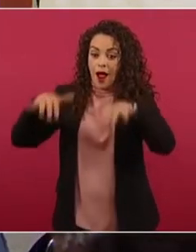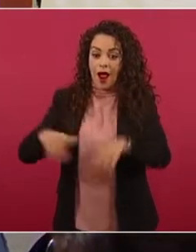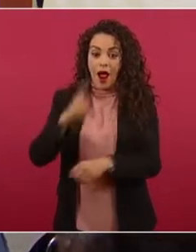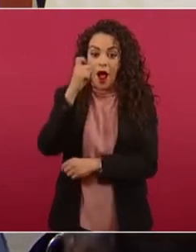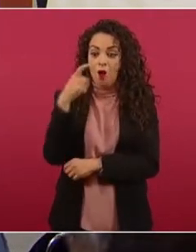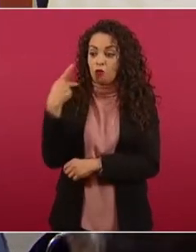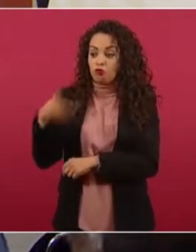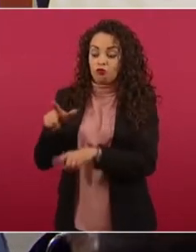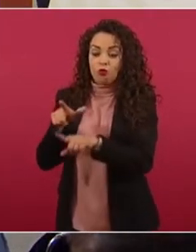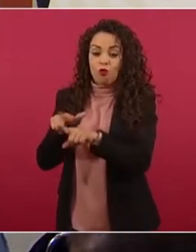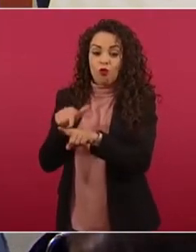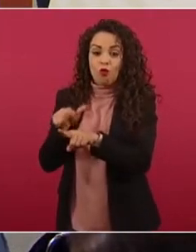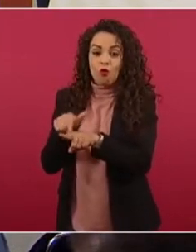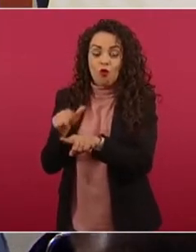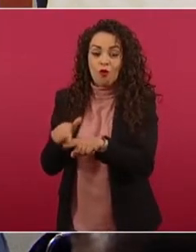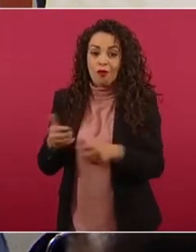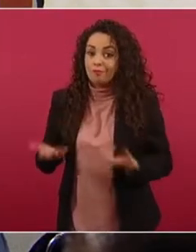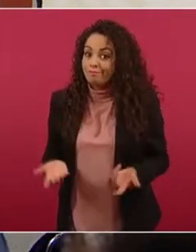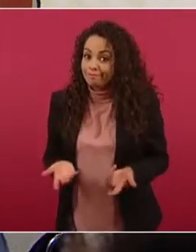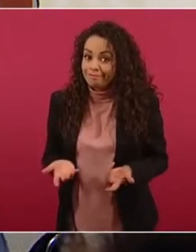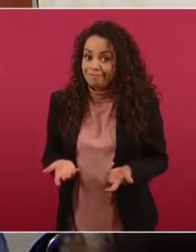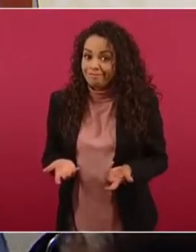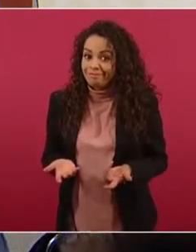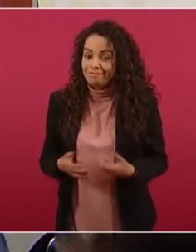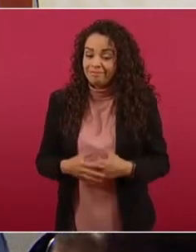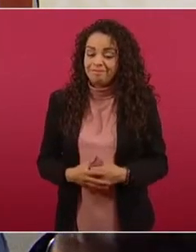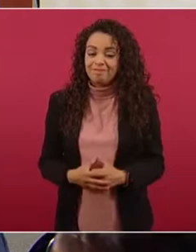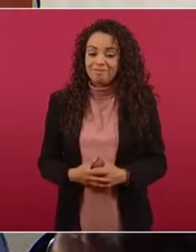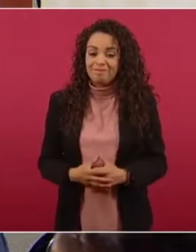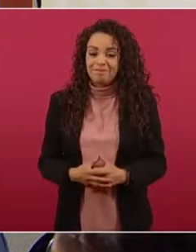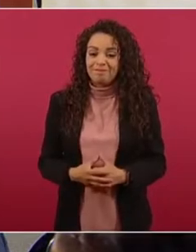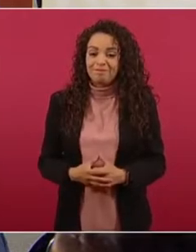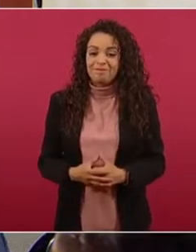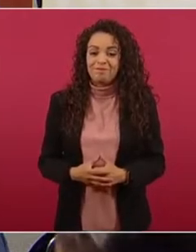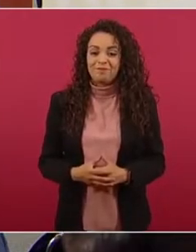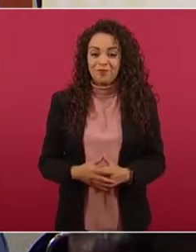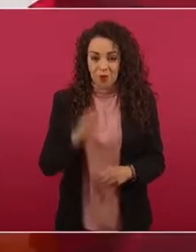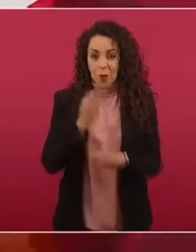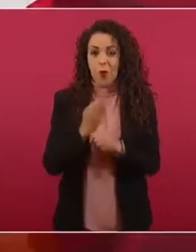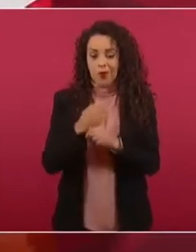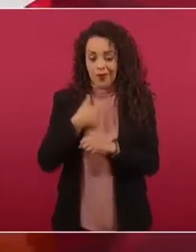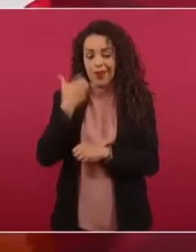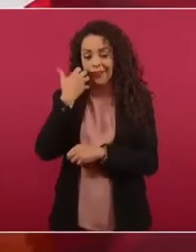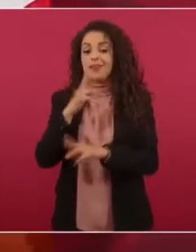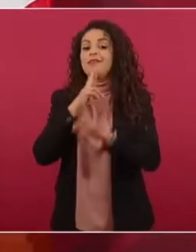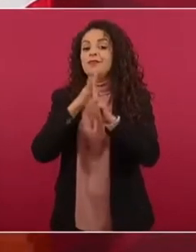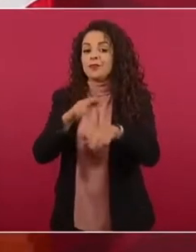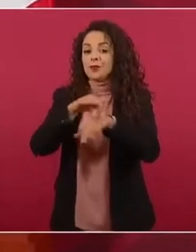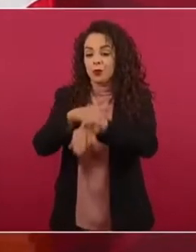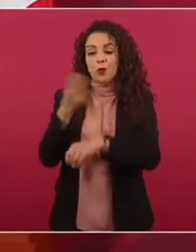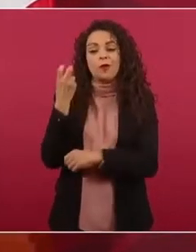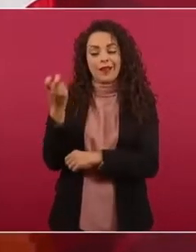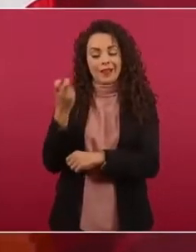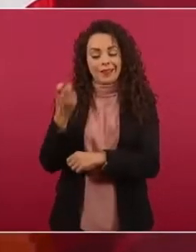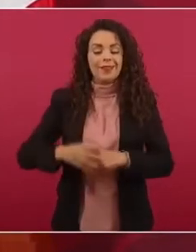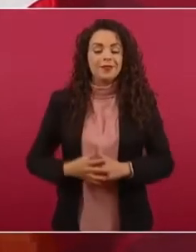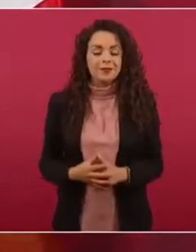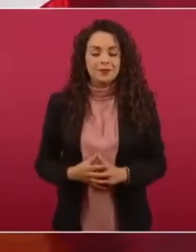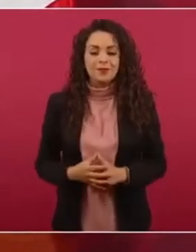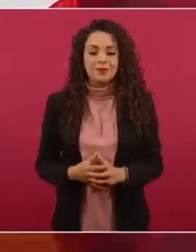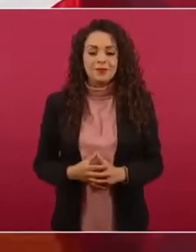La laguna de Bacalar va a perder los colores. Ahorita quiero dar respuesta a eso. Nada más